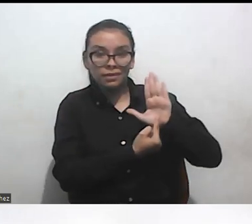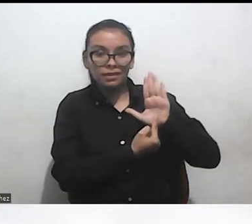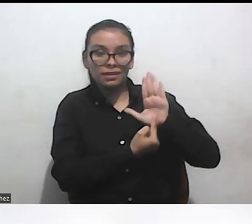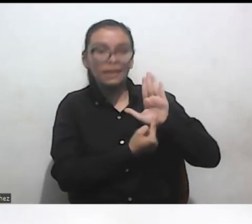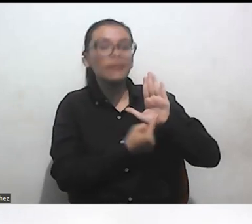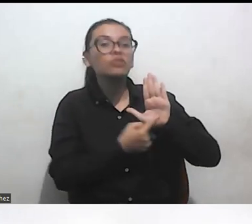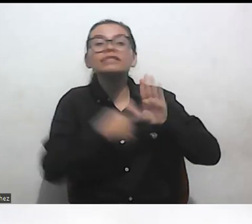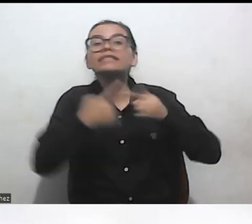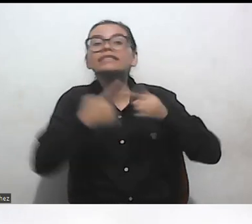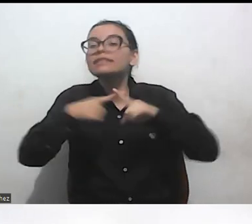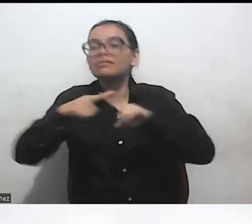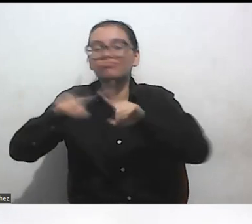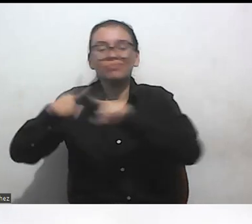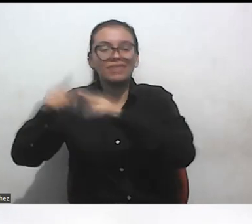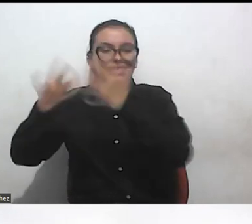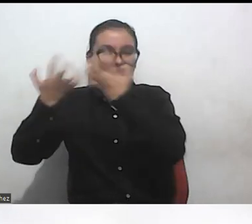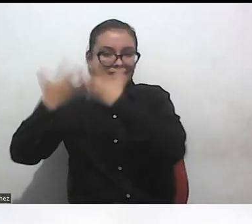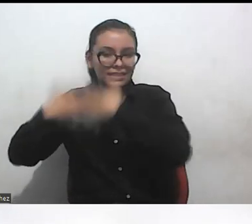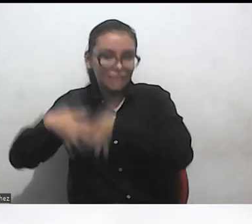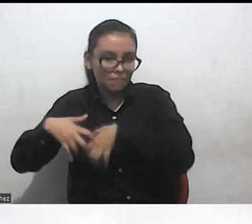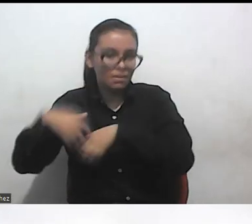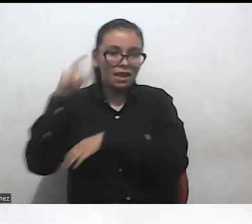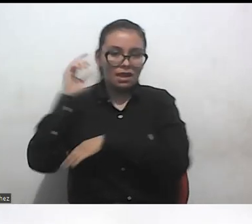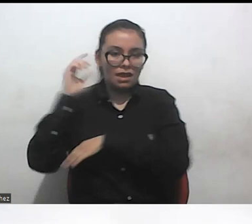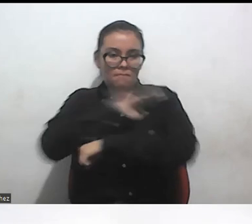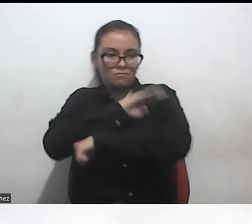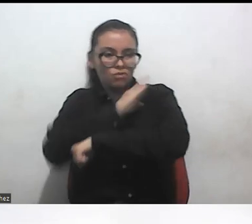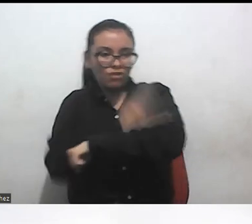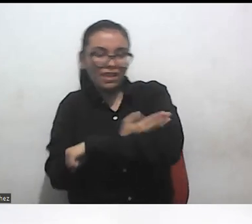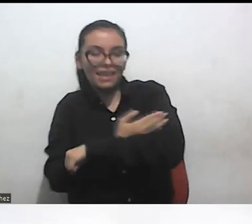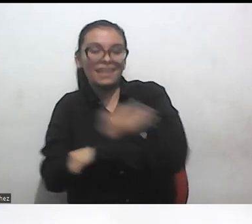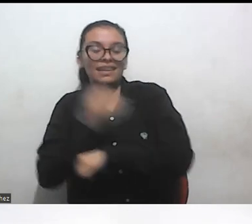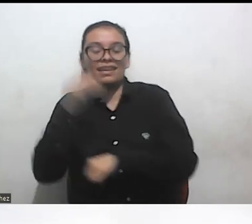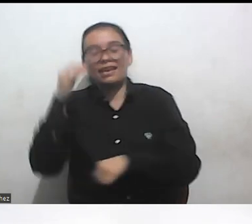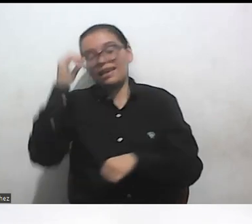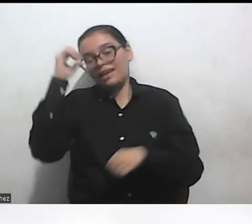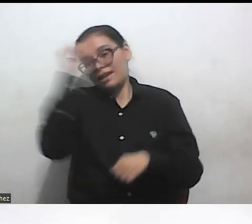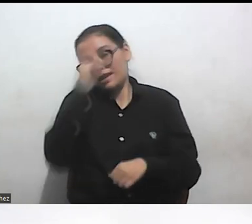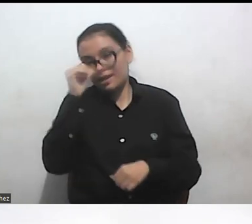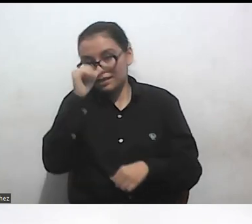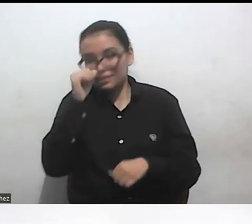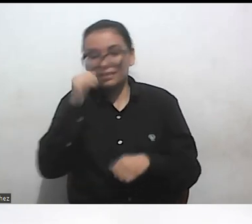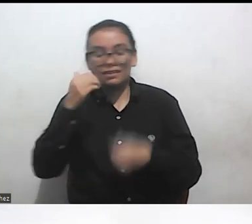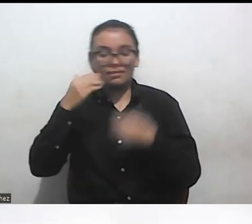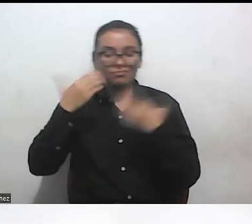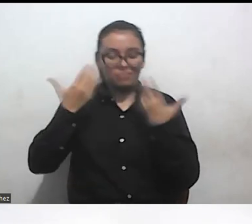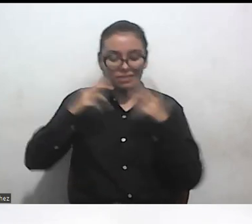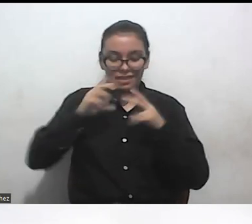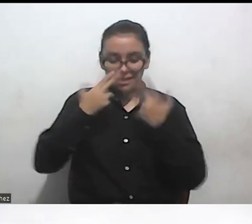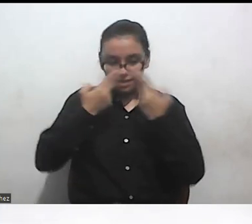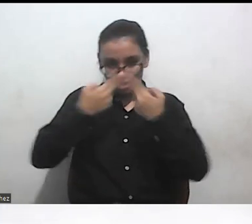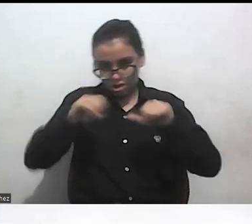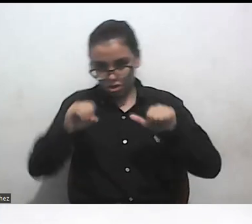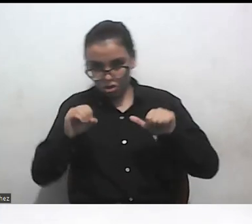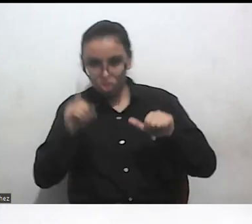poder con base en género, etnia, clase y sexualidad? Como también lo han venido mencionando.